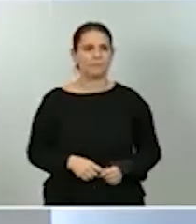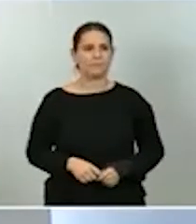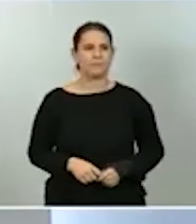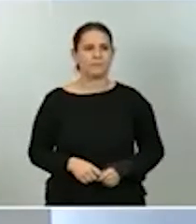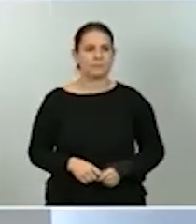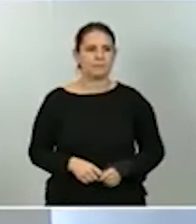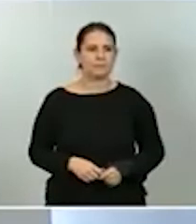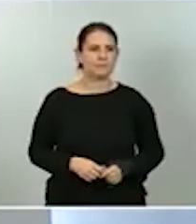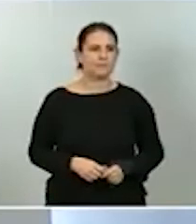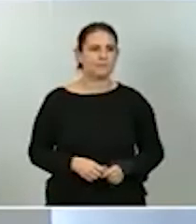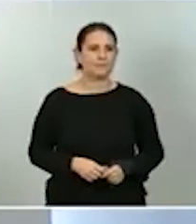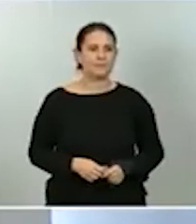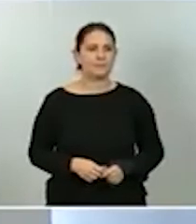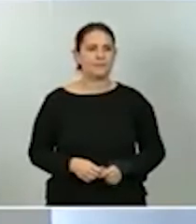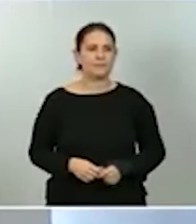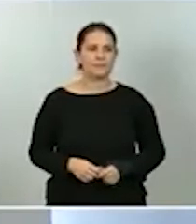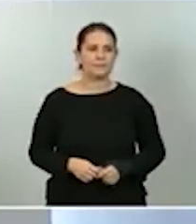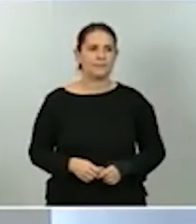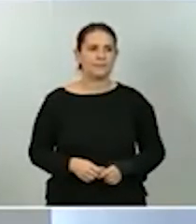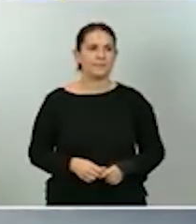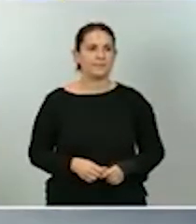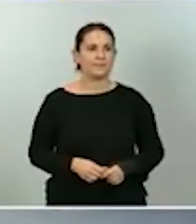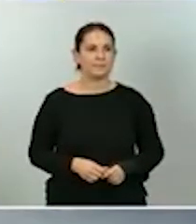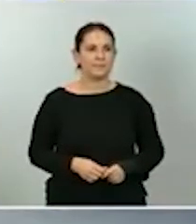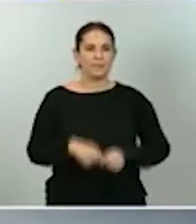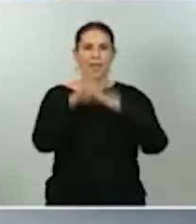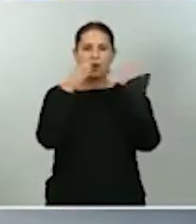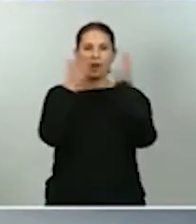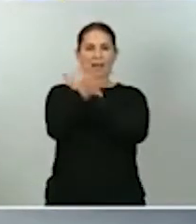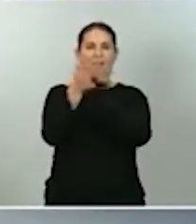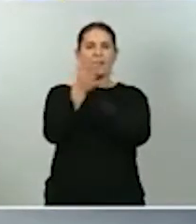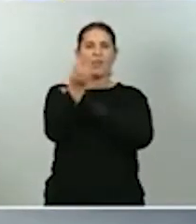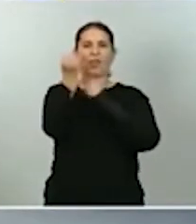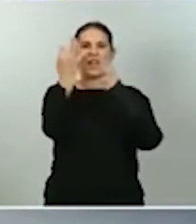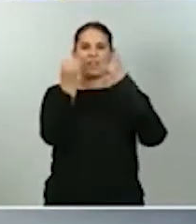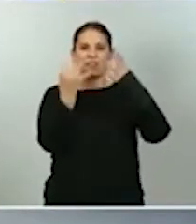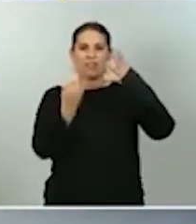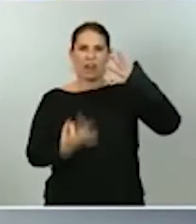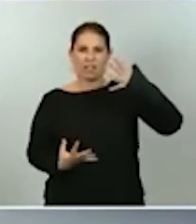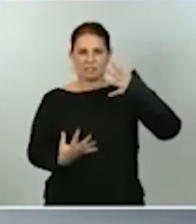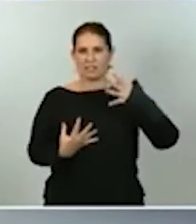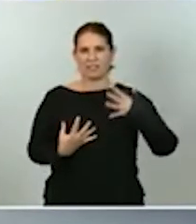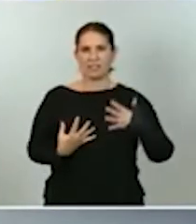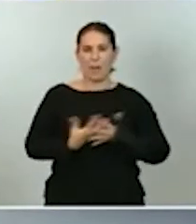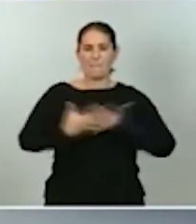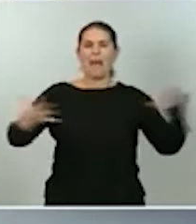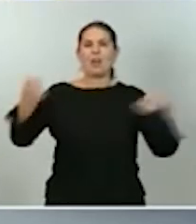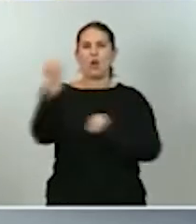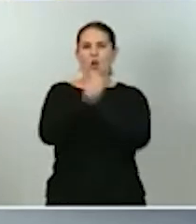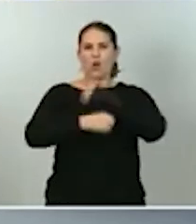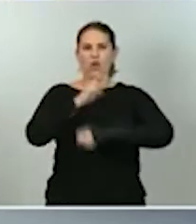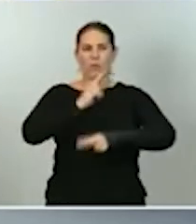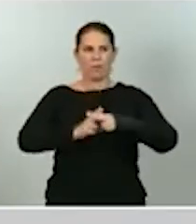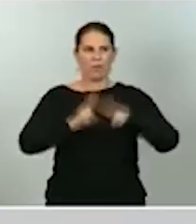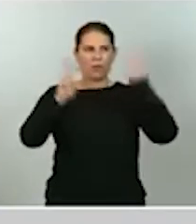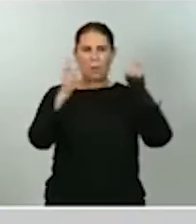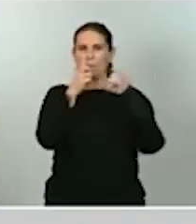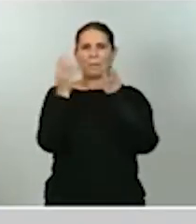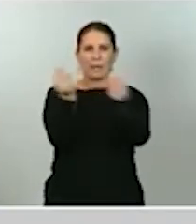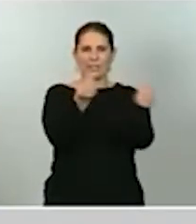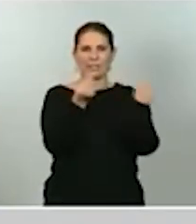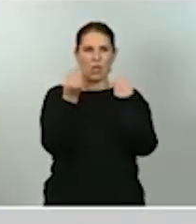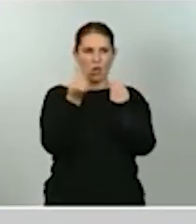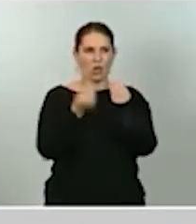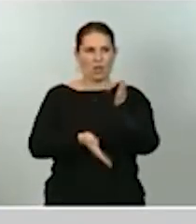Paso a continuación a desglosar las principales cifras del cuadro macroeconómico sobre las previsiones que hicimos el 30 de